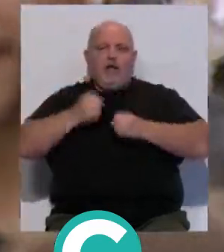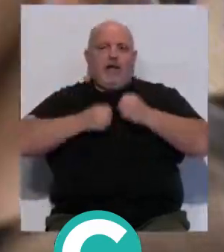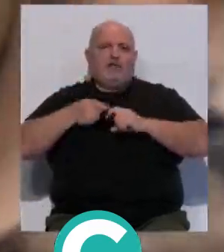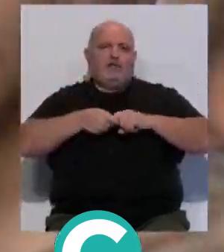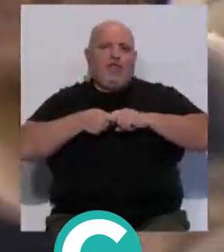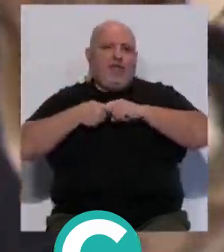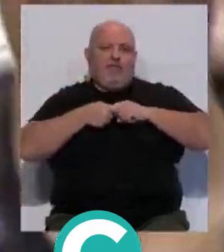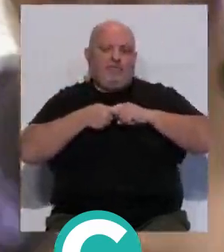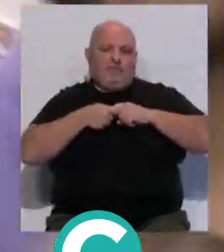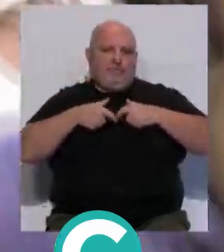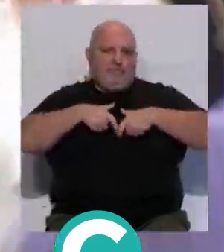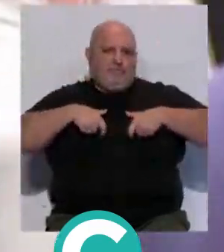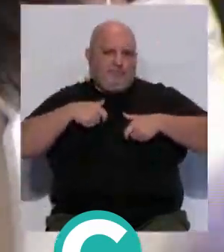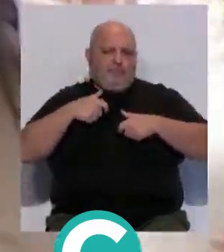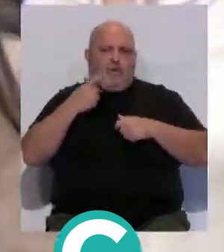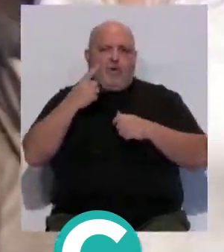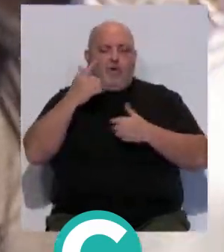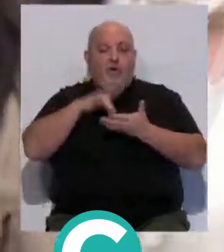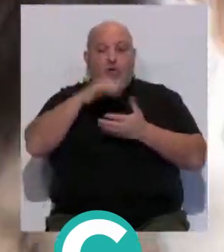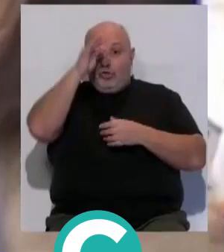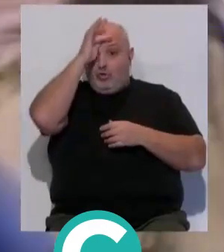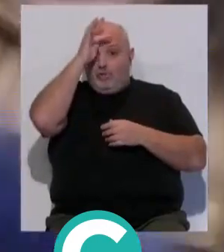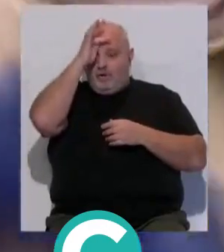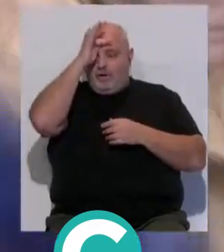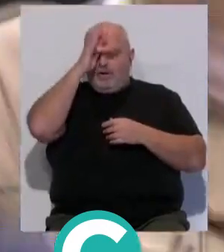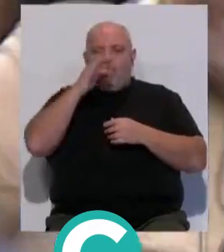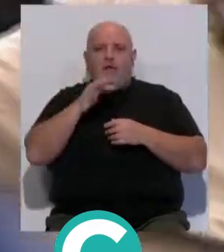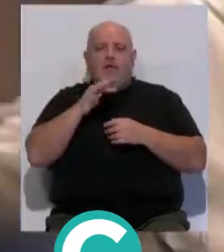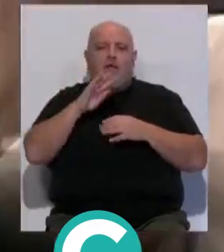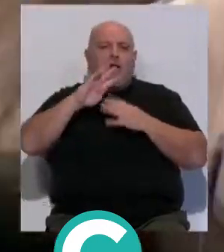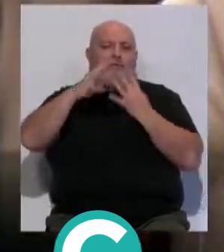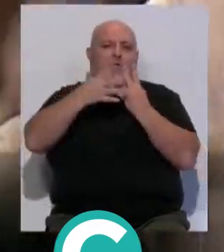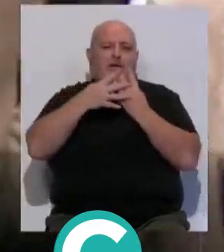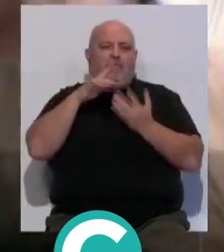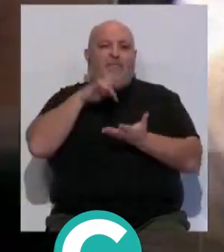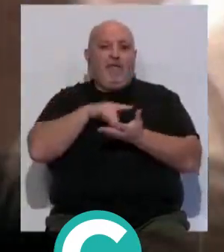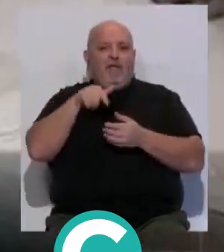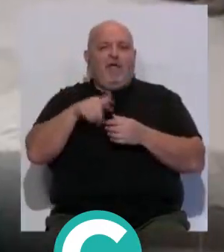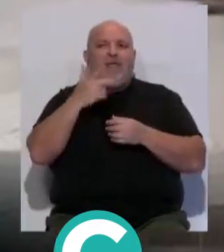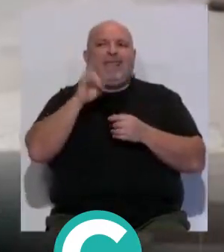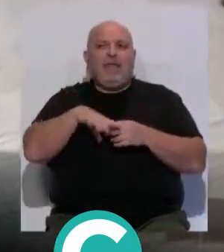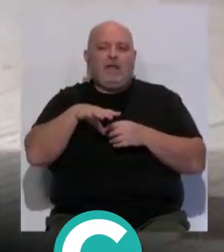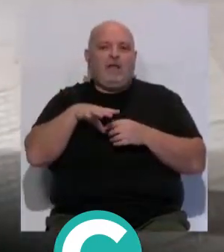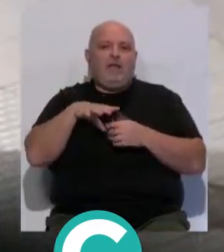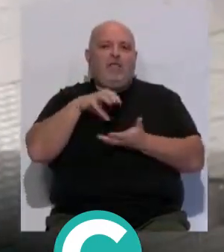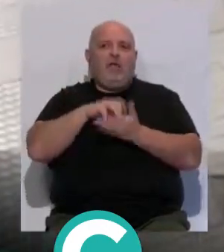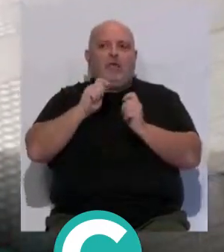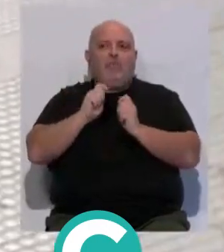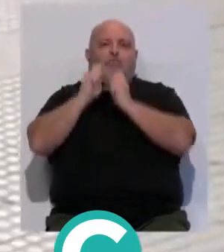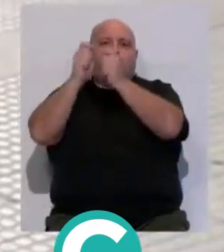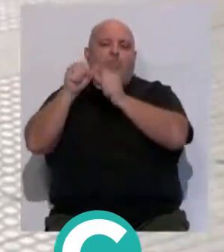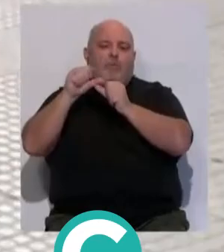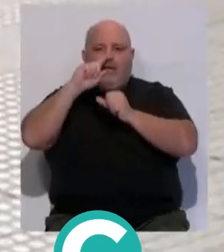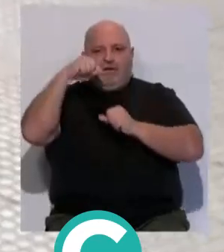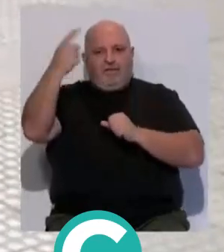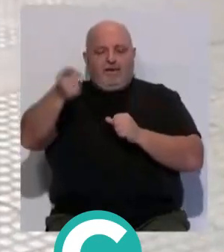solidaria. El domingo se contempla una carrera solidaria y la clausura, día en que se conocerá el centro que releve a